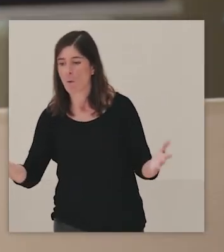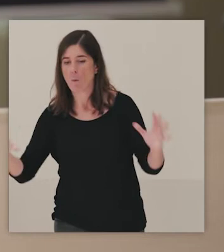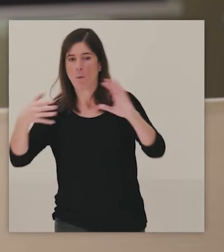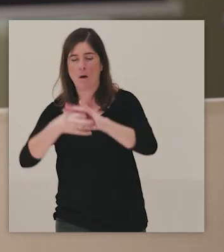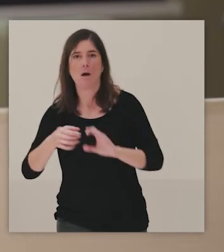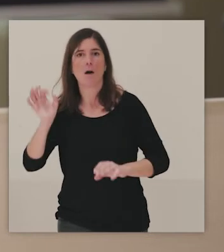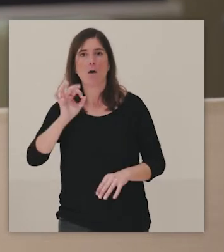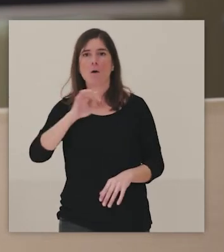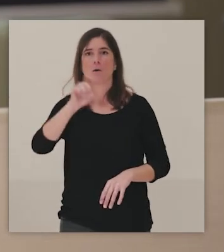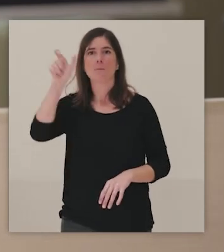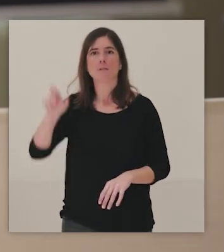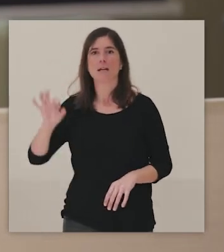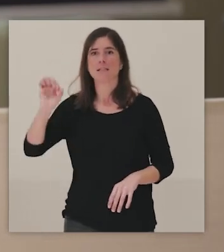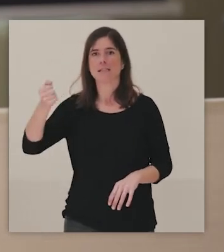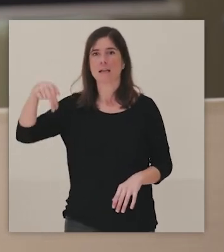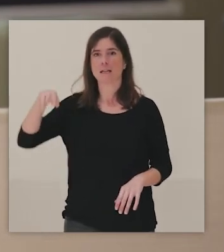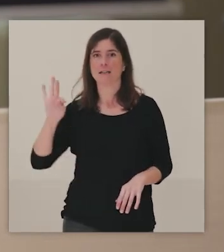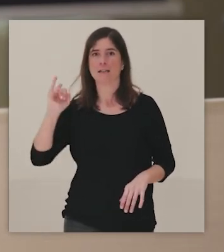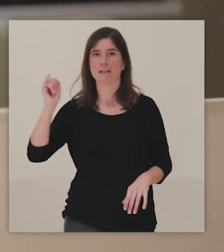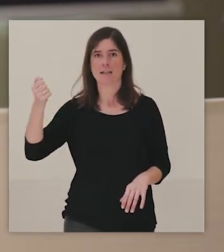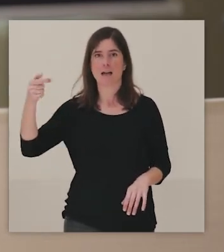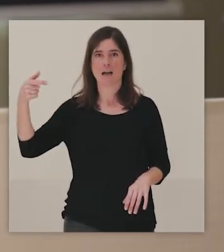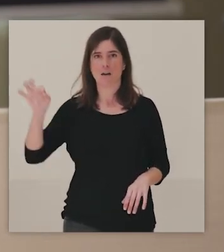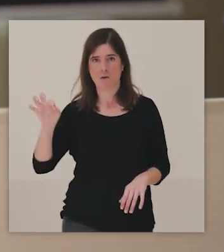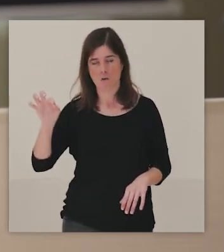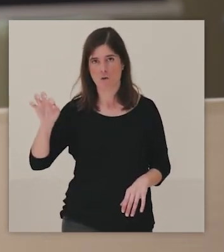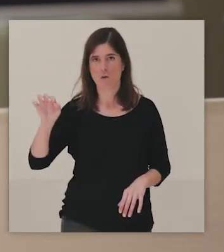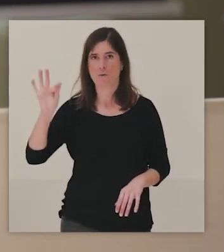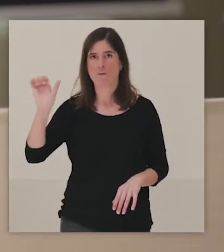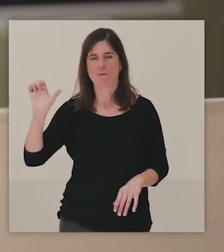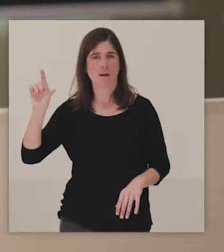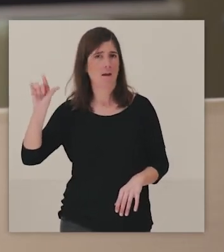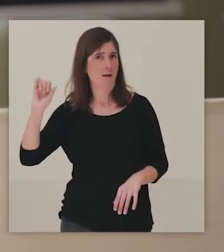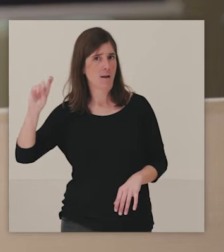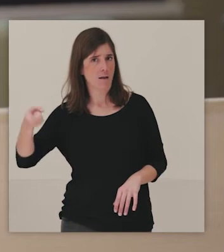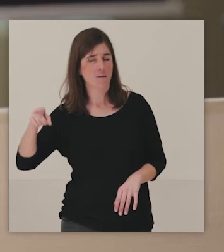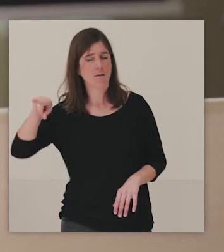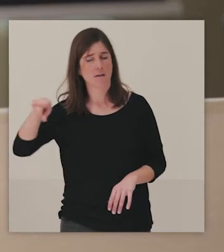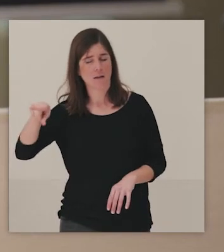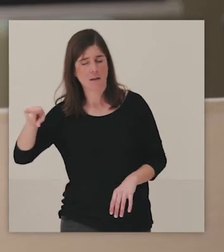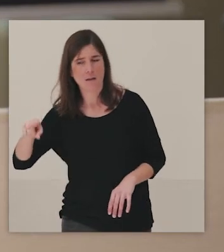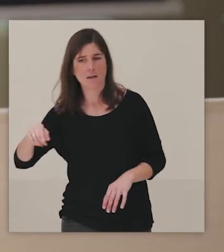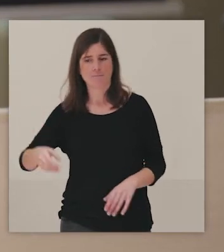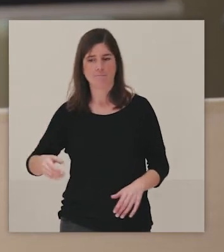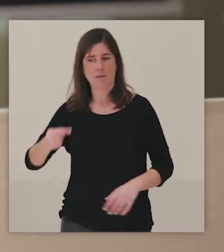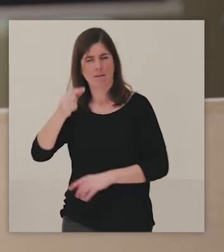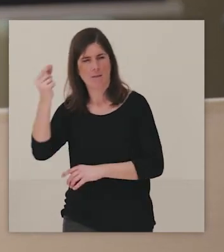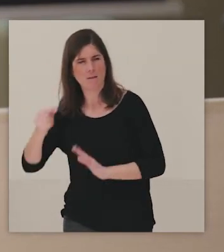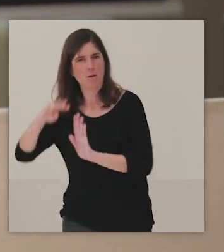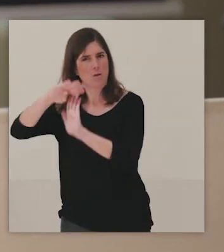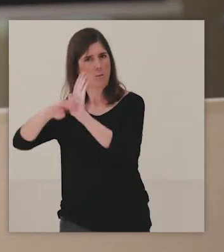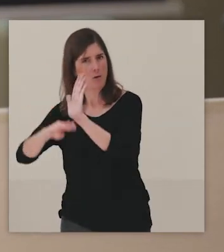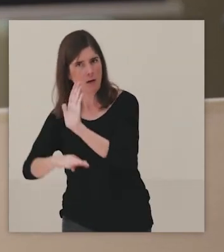y Santiago González de Ambrosio, que es la persona responsable de los programas, ¿no? Entonces, de manera compartida vamos